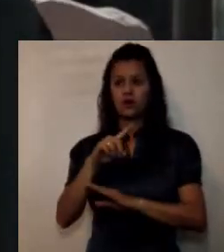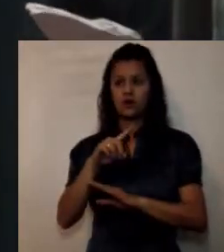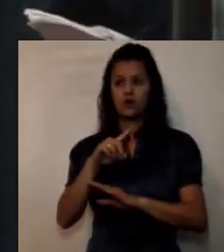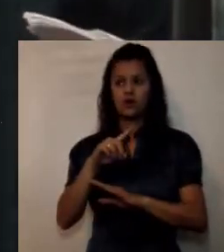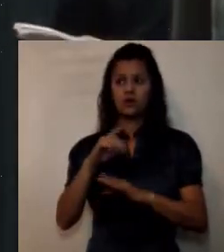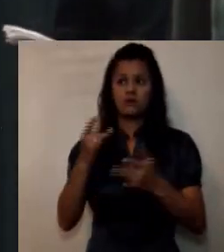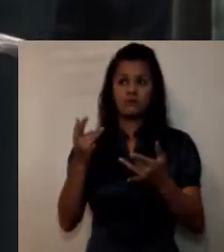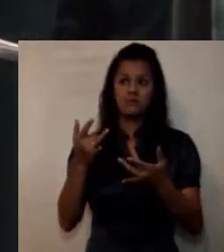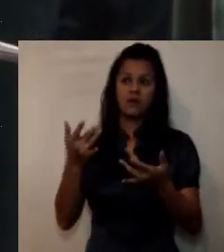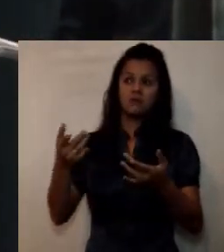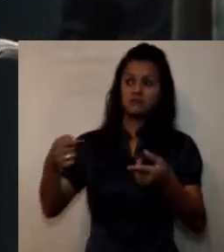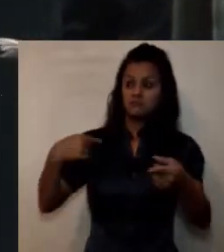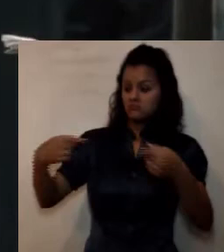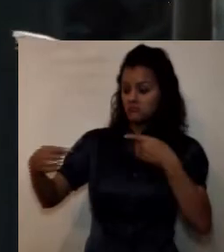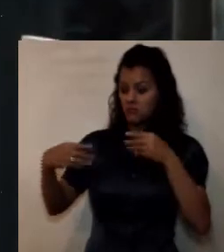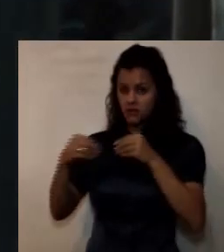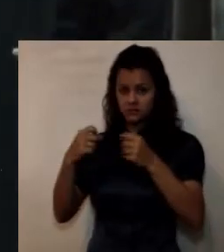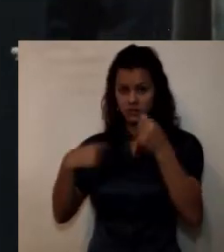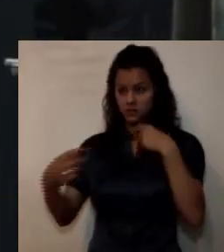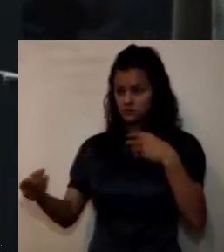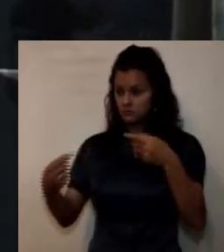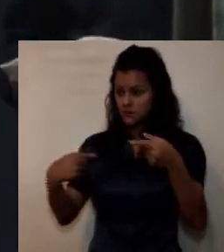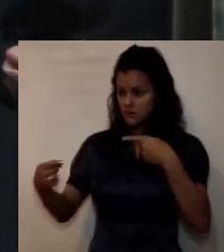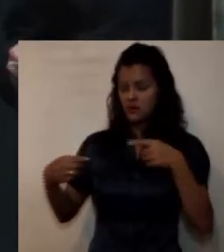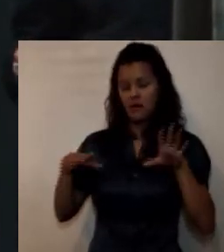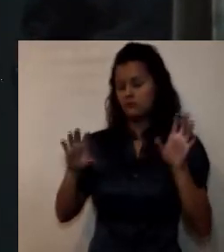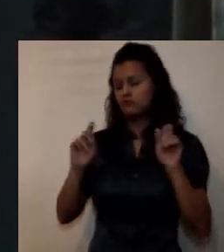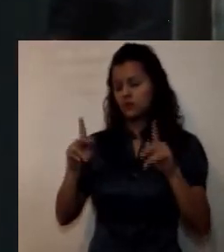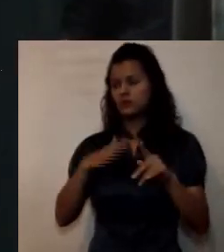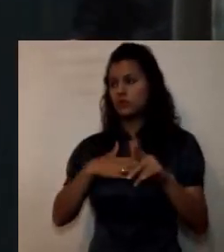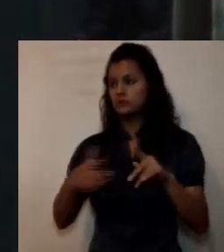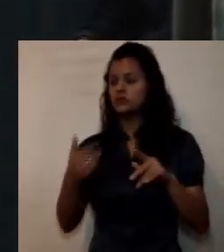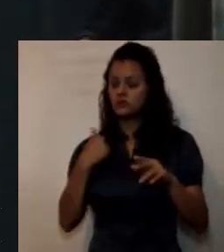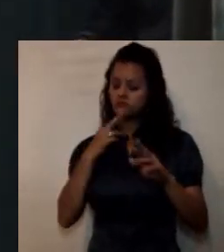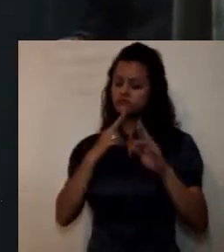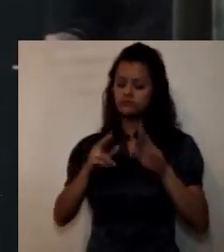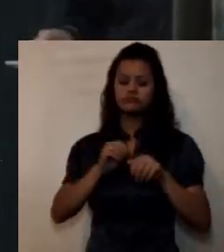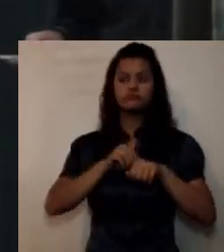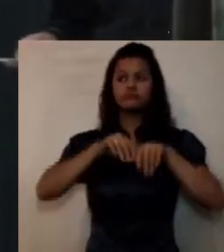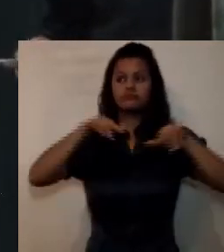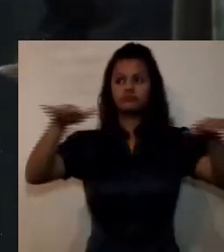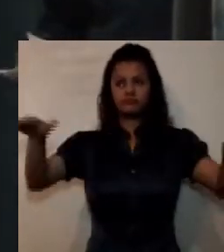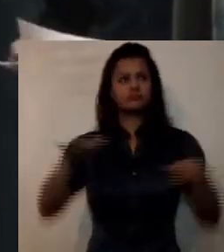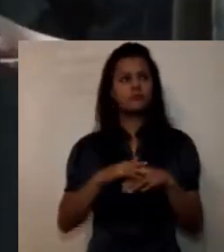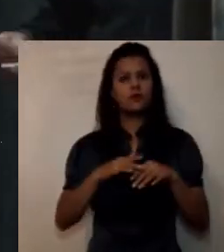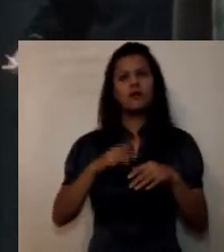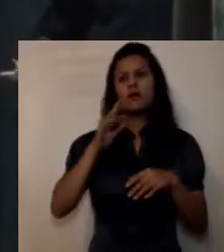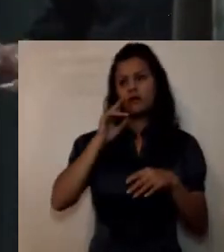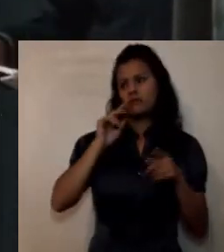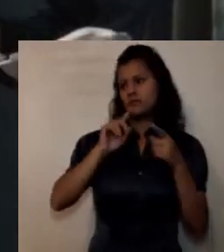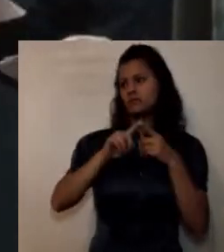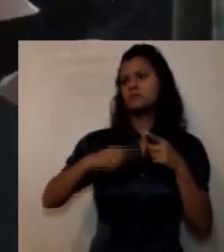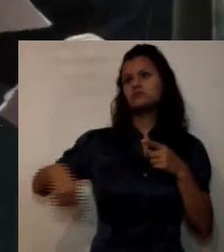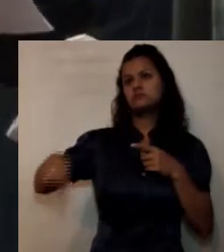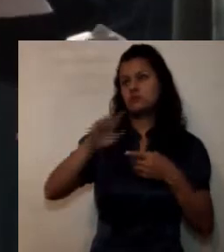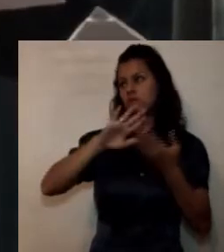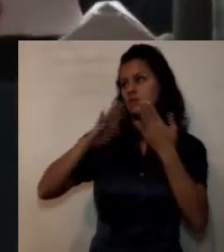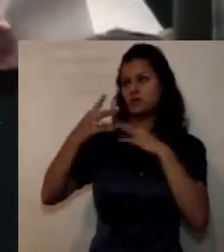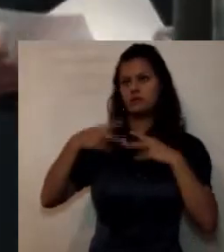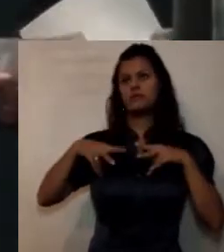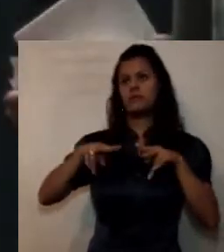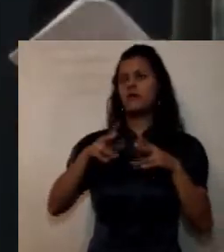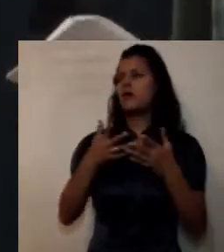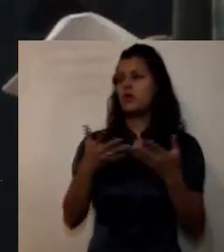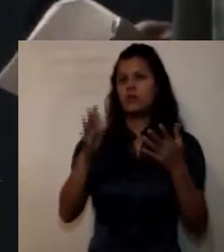las cuales serán igualmente respondidas y publicadas para conocimiento de la comunidad en el espacio rendición de cuentas de la página web